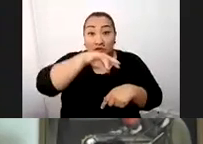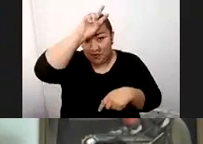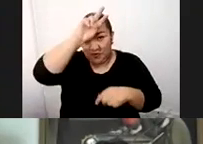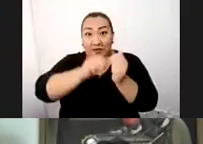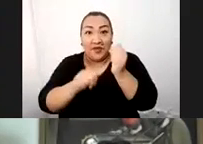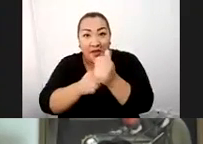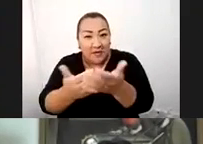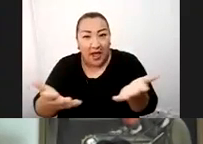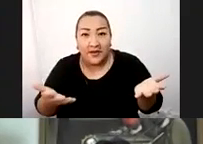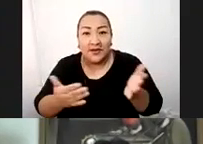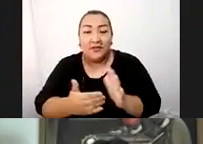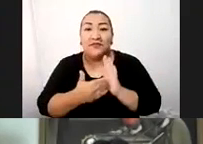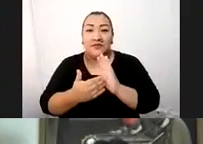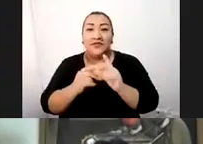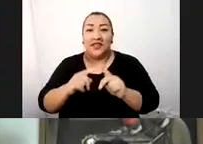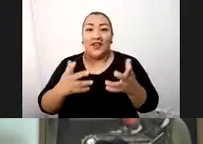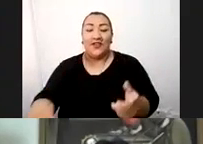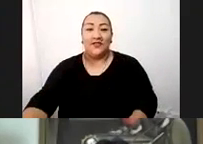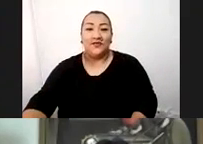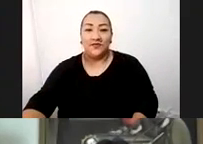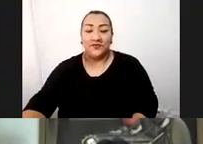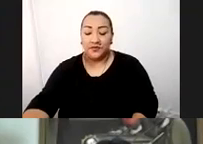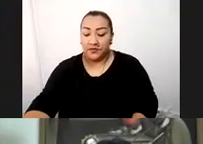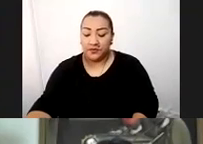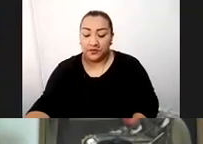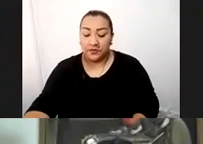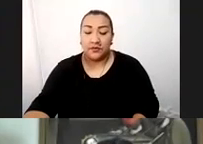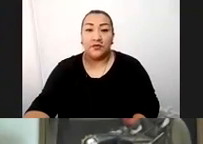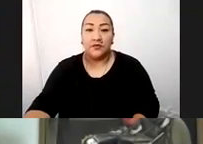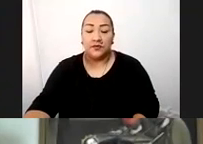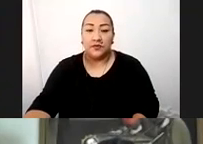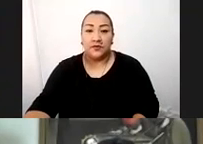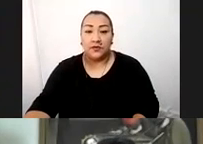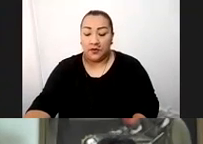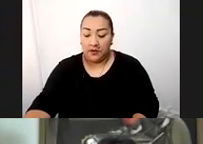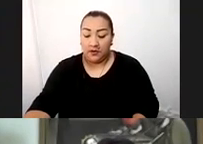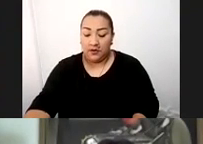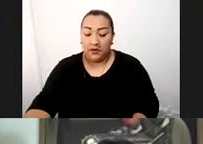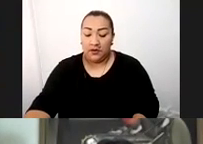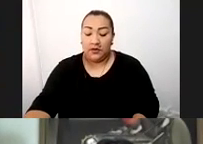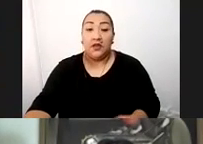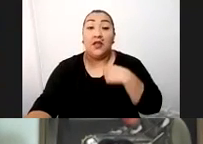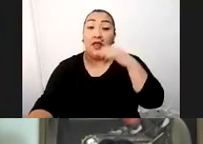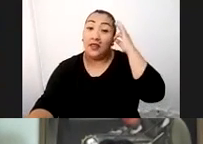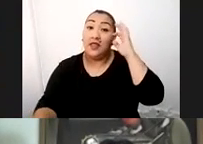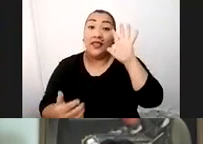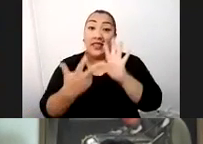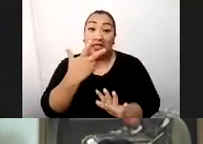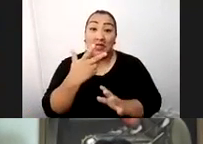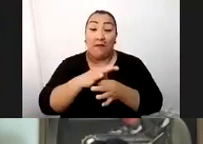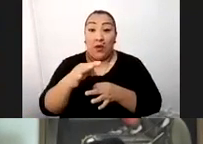quienes presentamos estos productos. Entonces, si bien en el centro tenemos 13 provincias, las tres principales como son Calca, Urubamba,